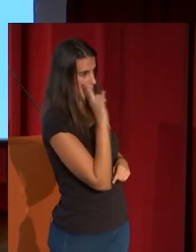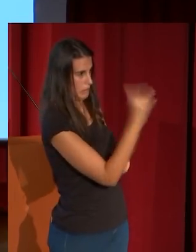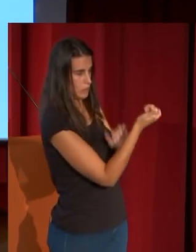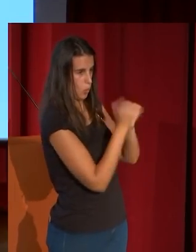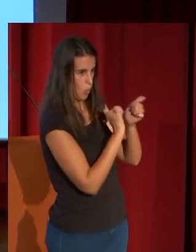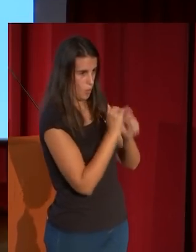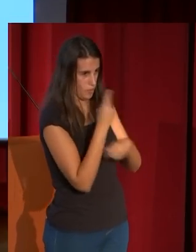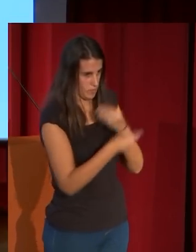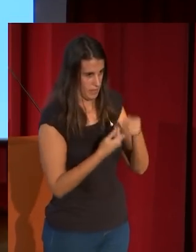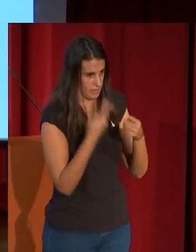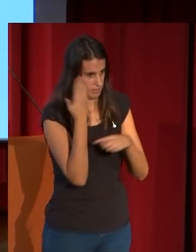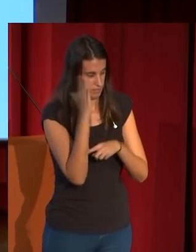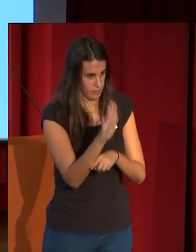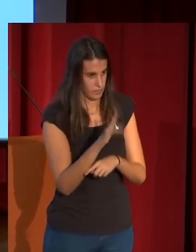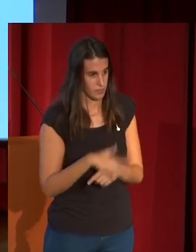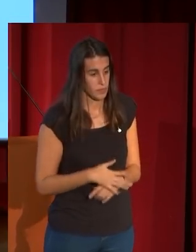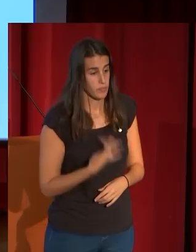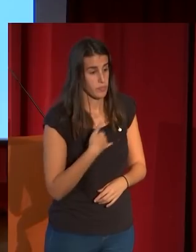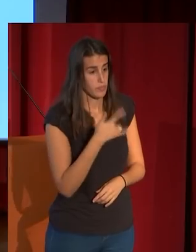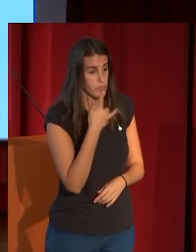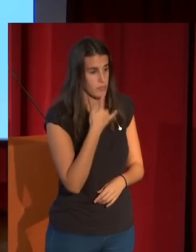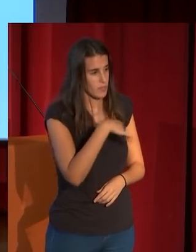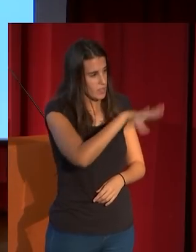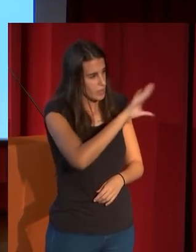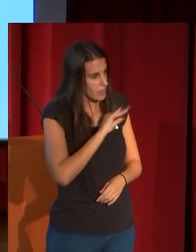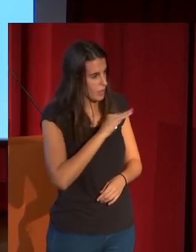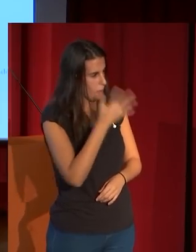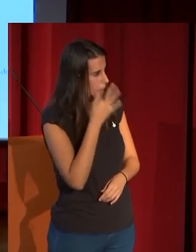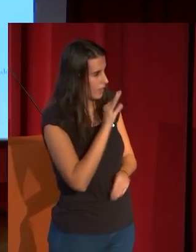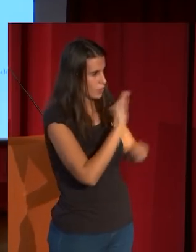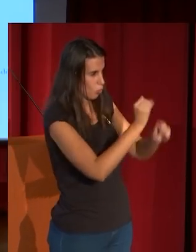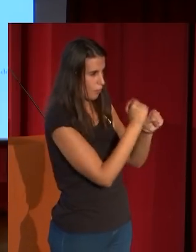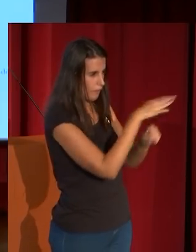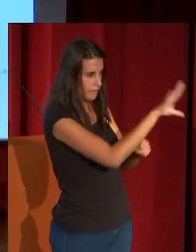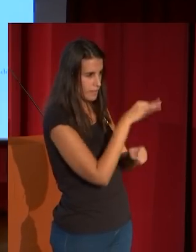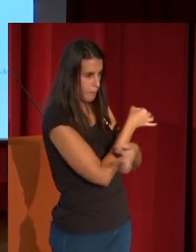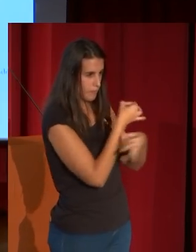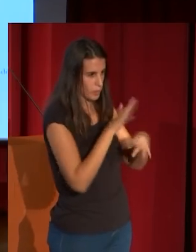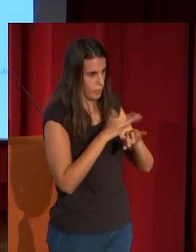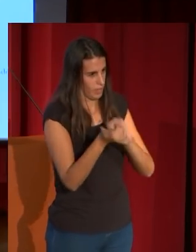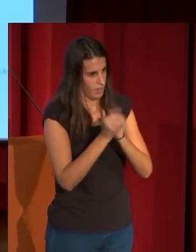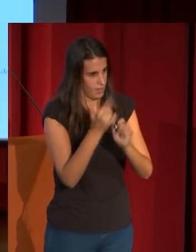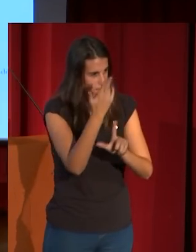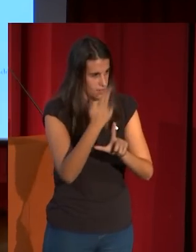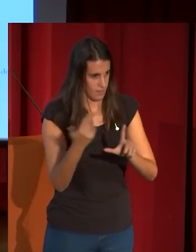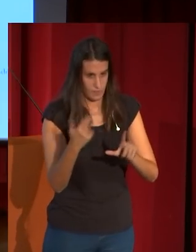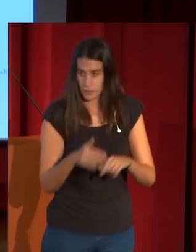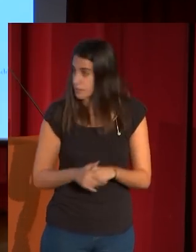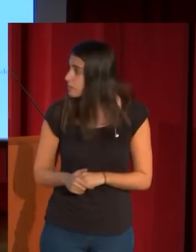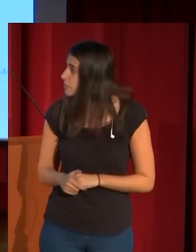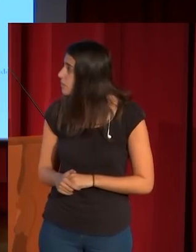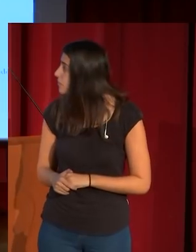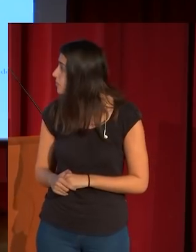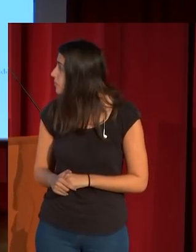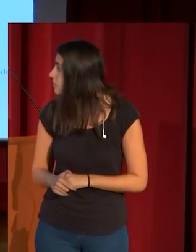nos muestra esa comprensión profunda de Velázquez, que vamos a ver también con respecto a Rivera. Esta obra la